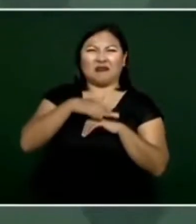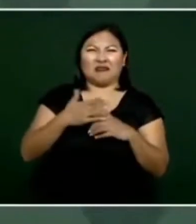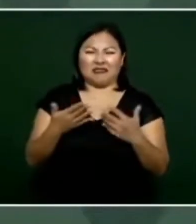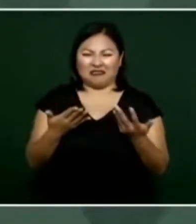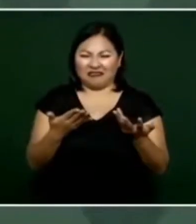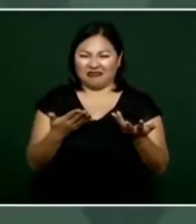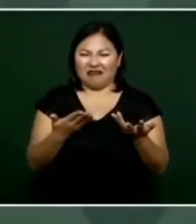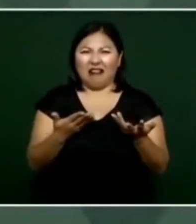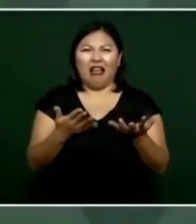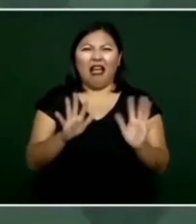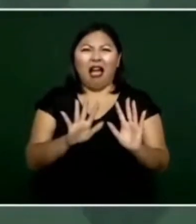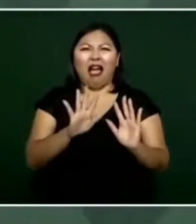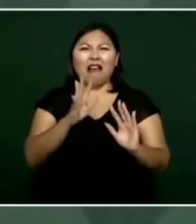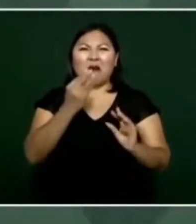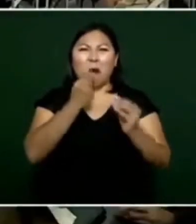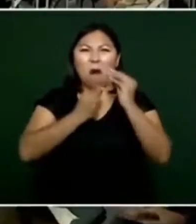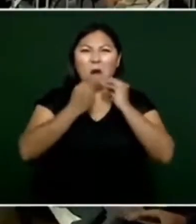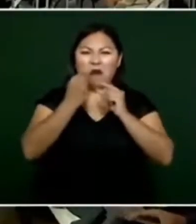hasta dañan la salud